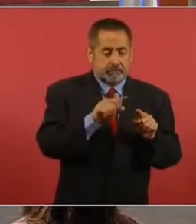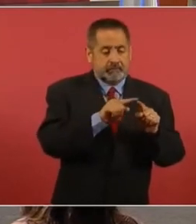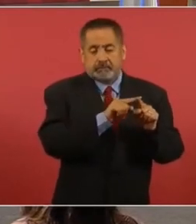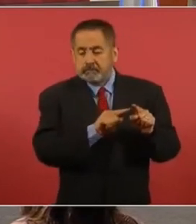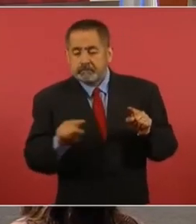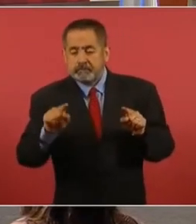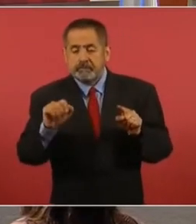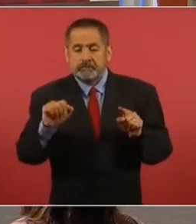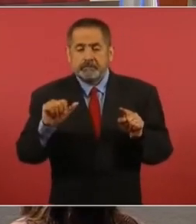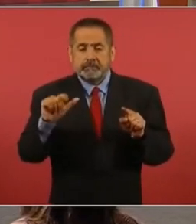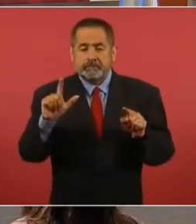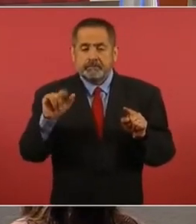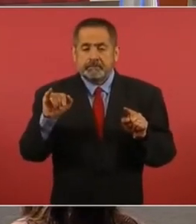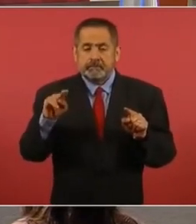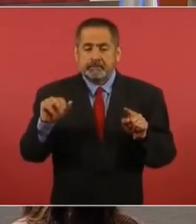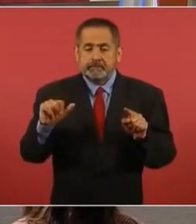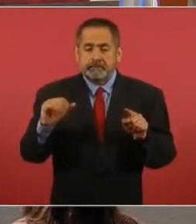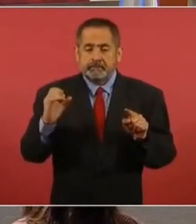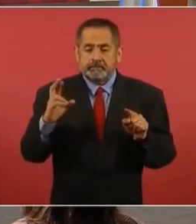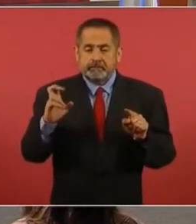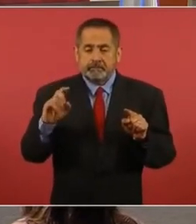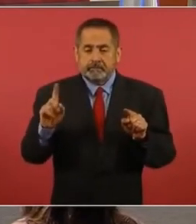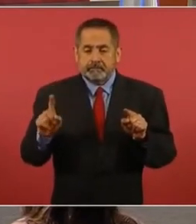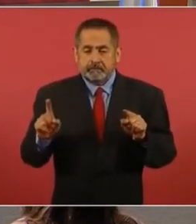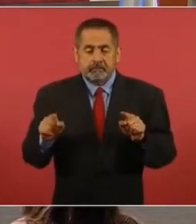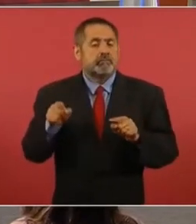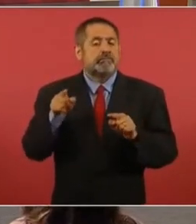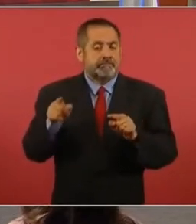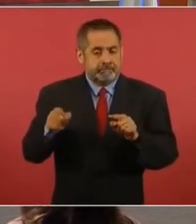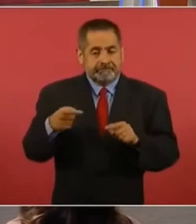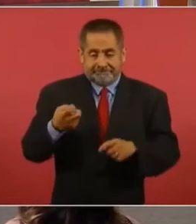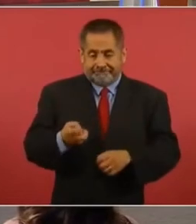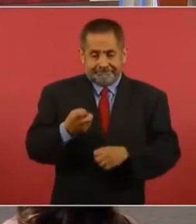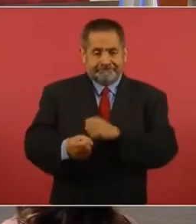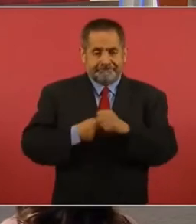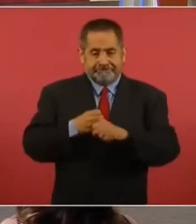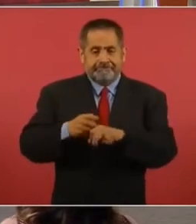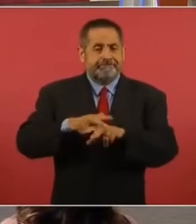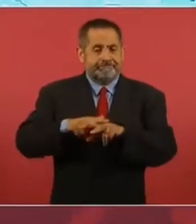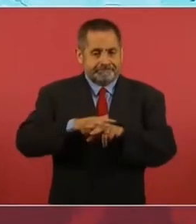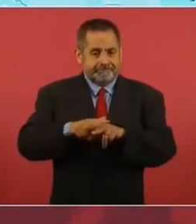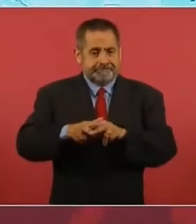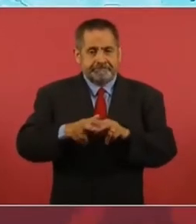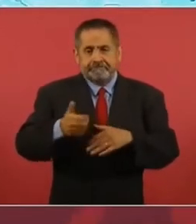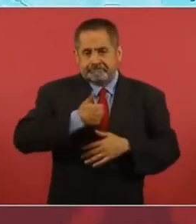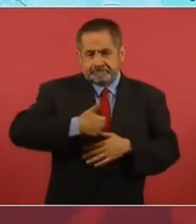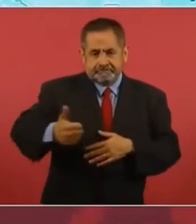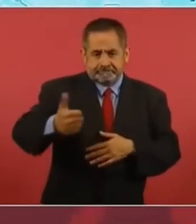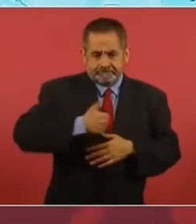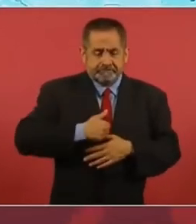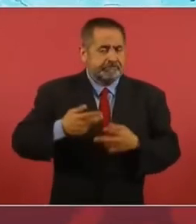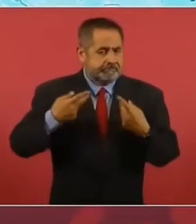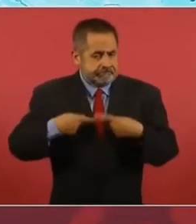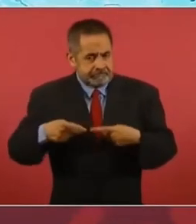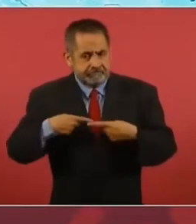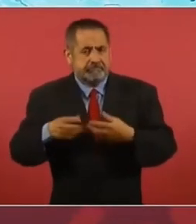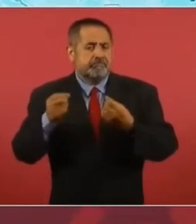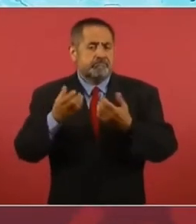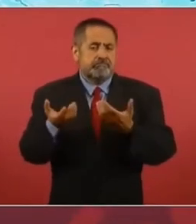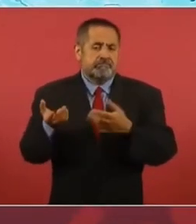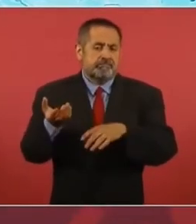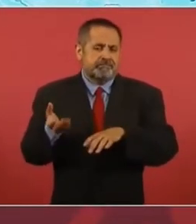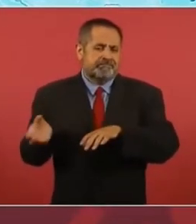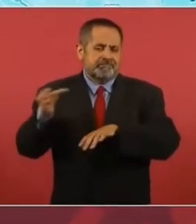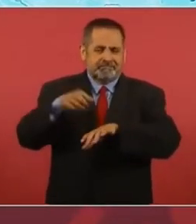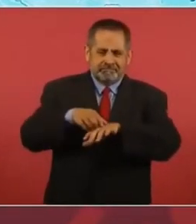este año. Ya va a haber tren de carga y de pasajero. Estamos rehabilitando los puertos.